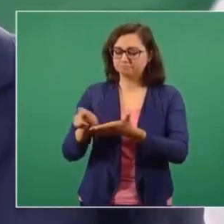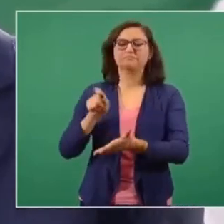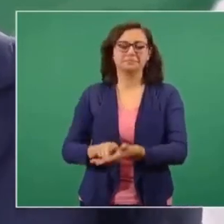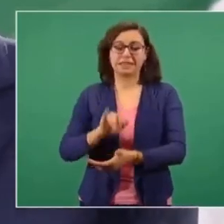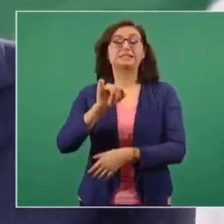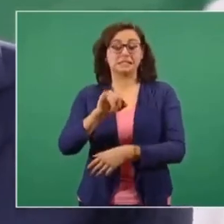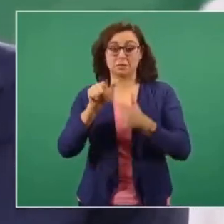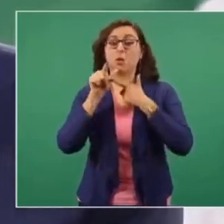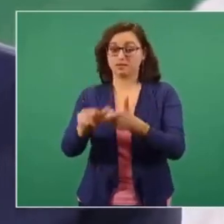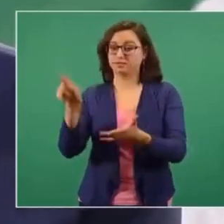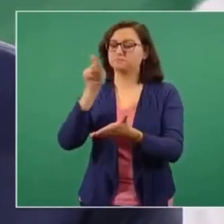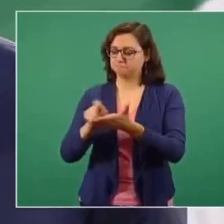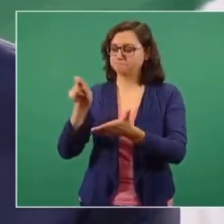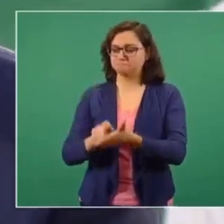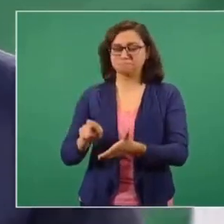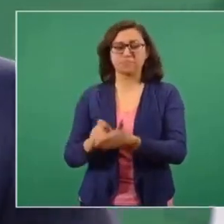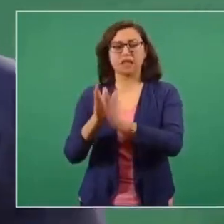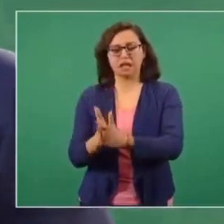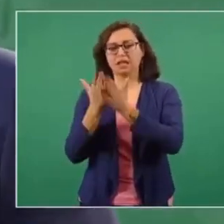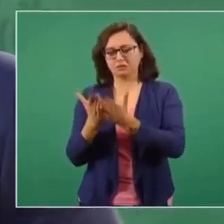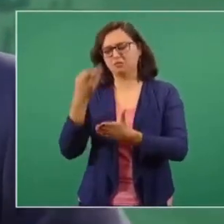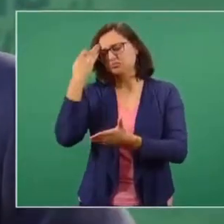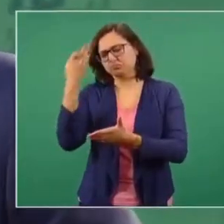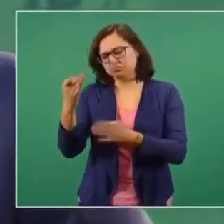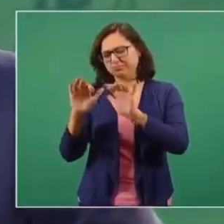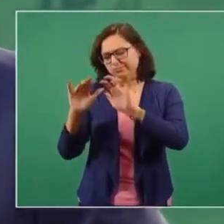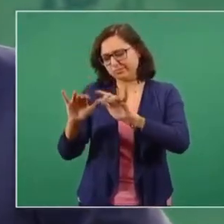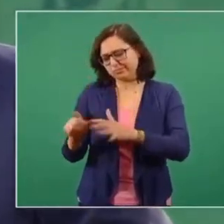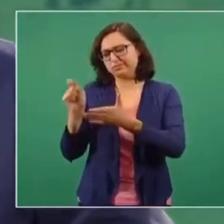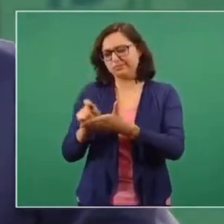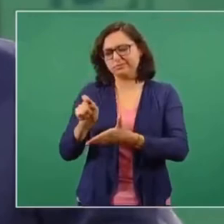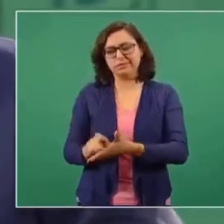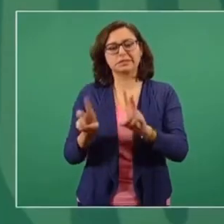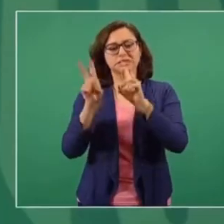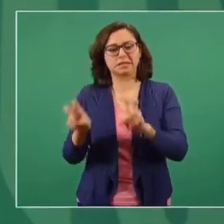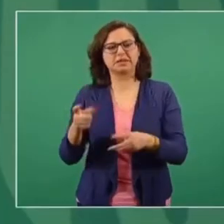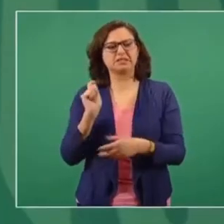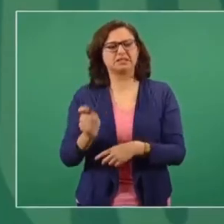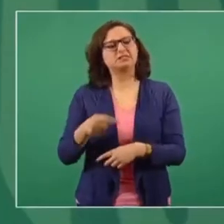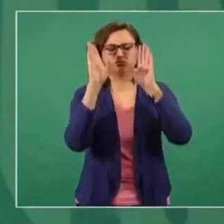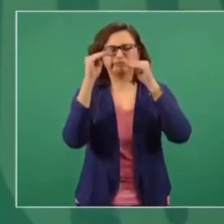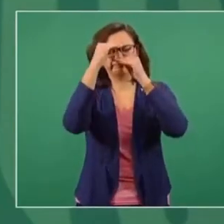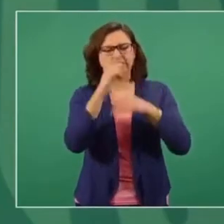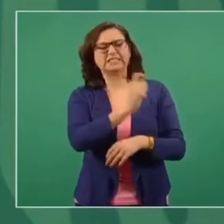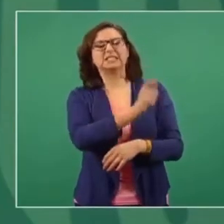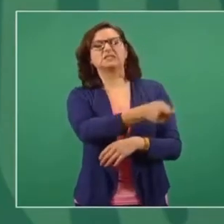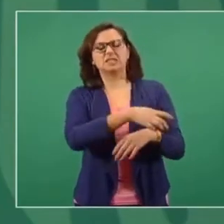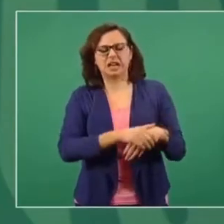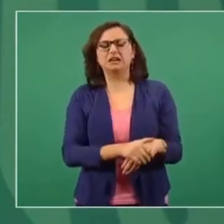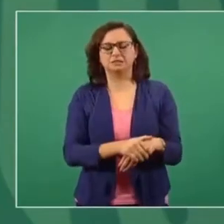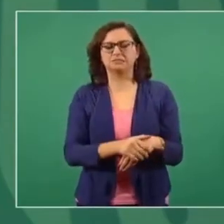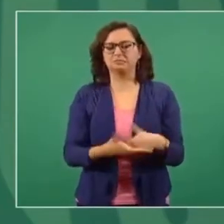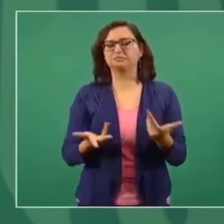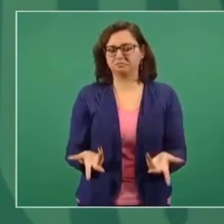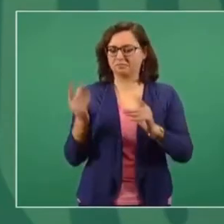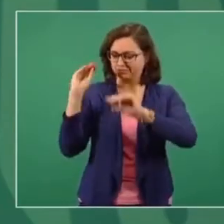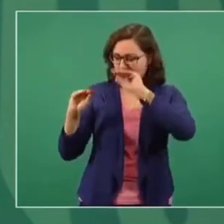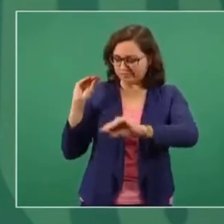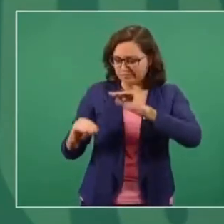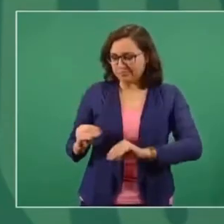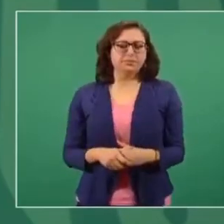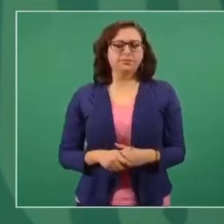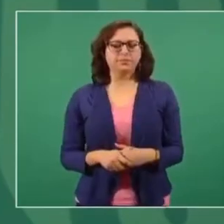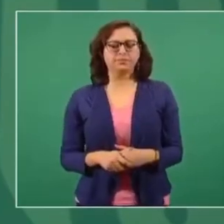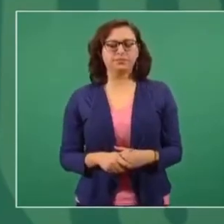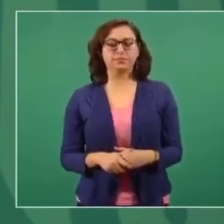sí, me voy a escribir un libro que me va a llevar tiempo sobre el pensamiento conservador, porque tengo que tener una ocupación